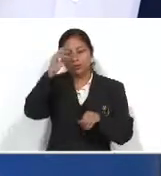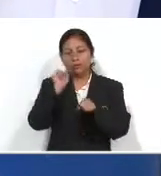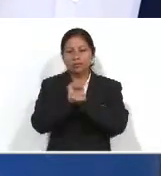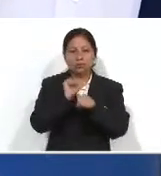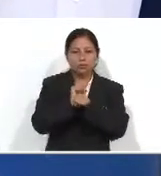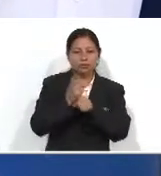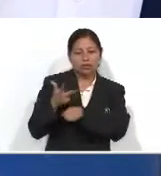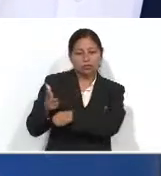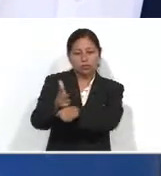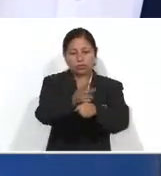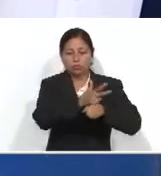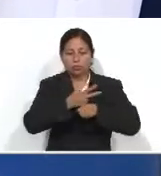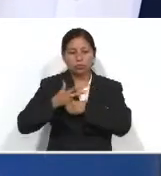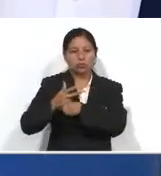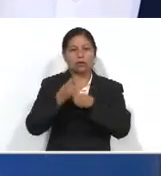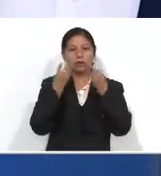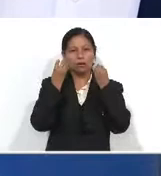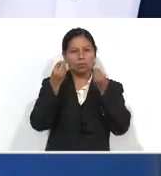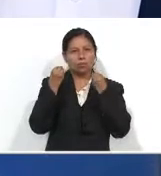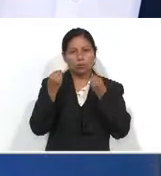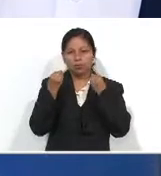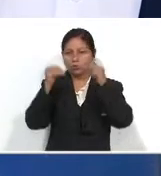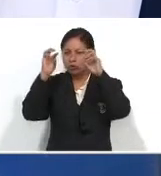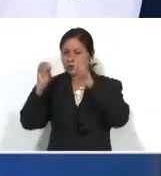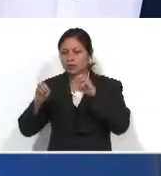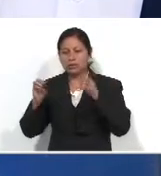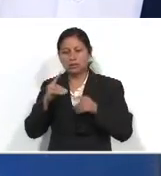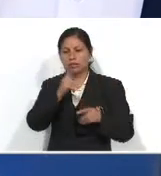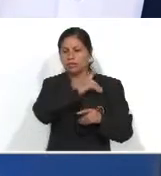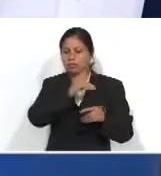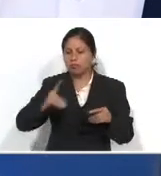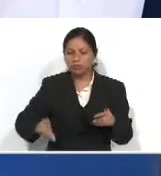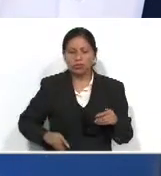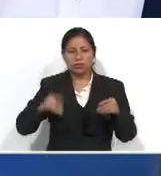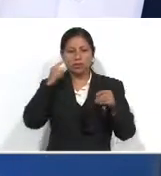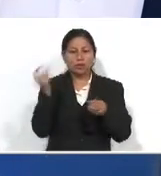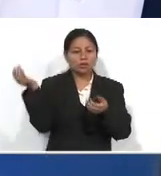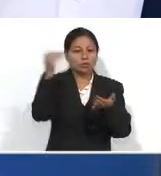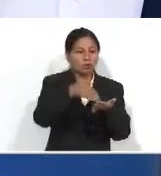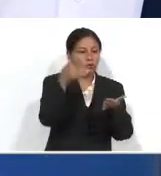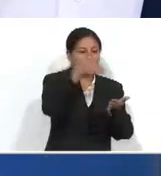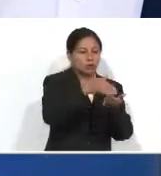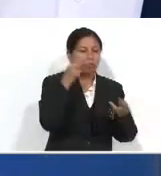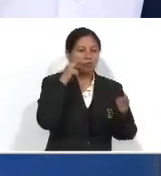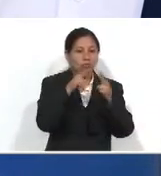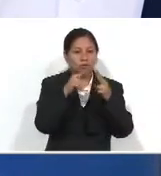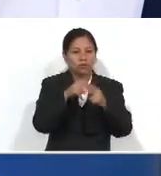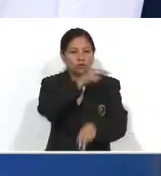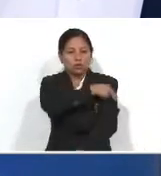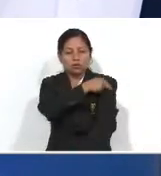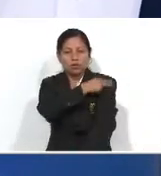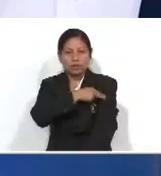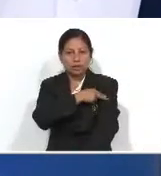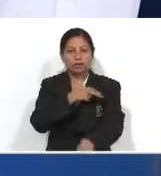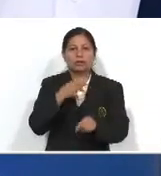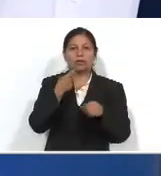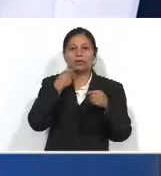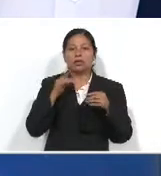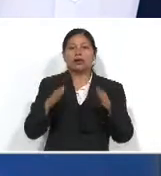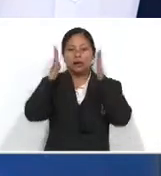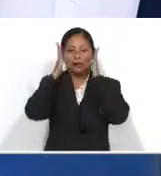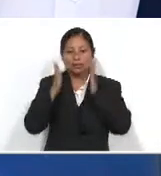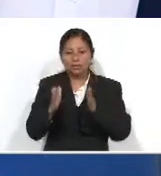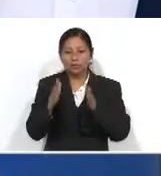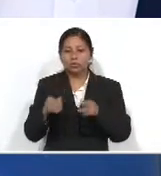fiscalización, varios de los compañeros diputados estuvimos en los centros temporales hospitalarios, en los centros de atención